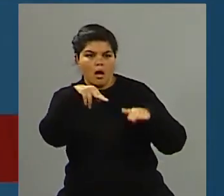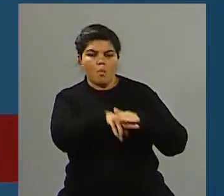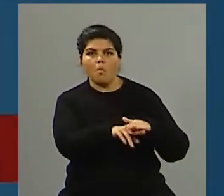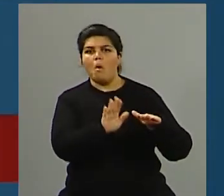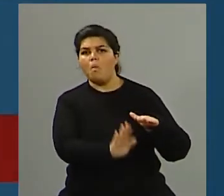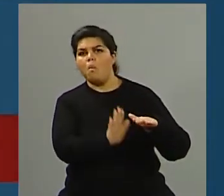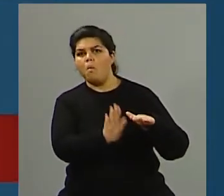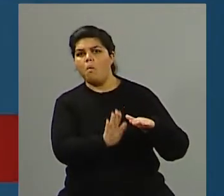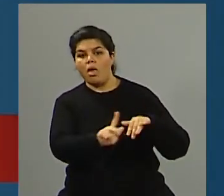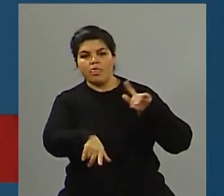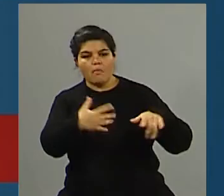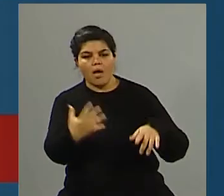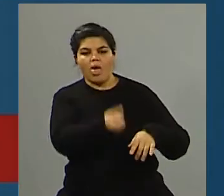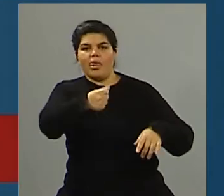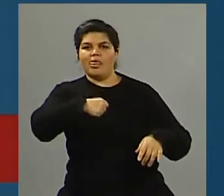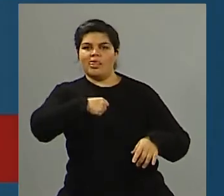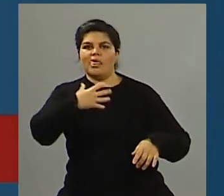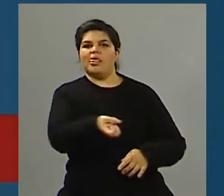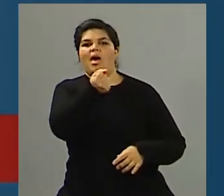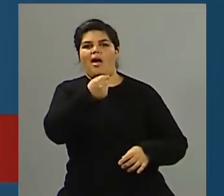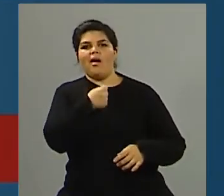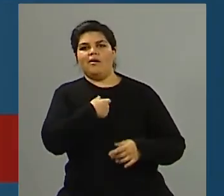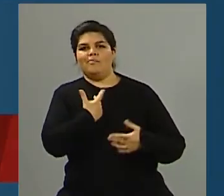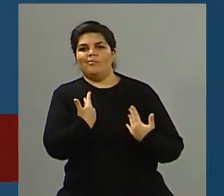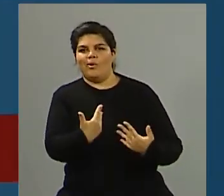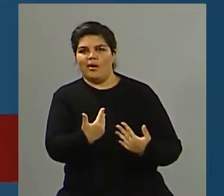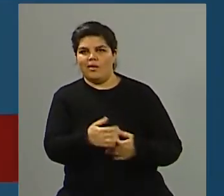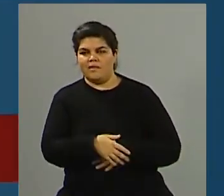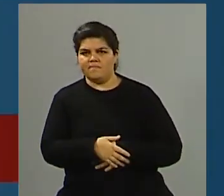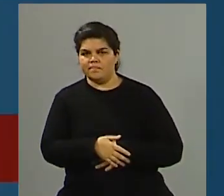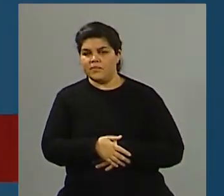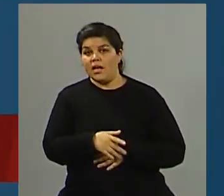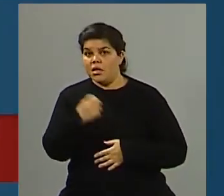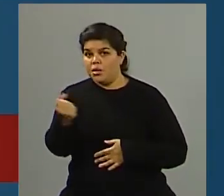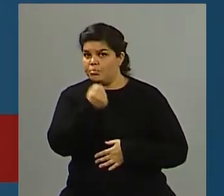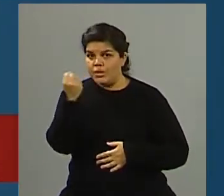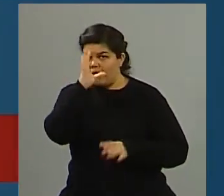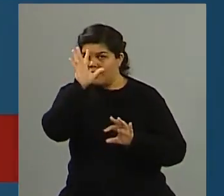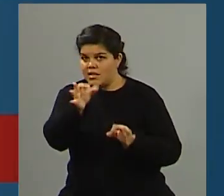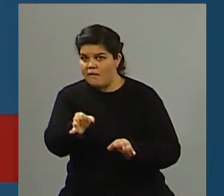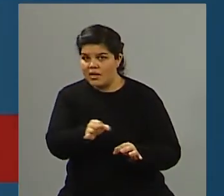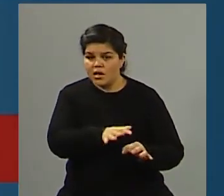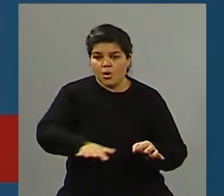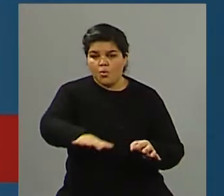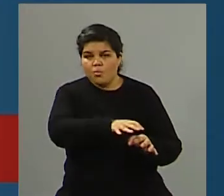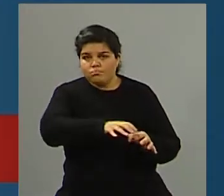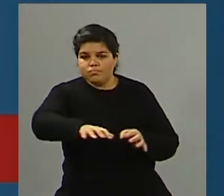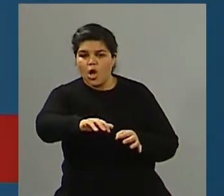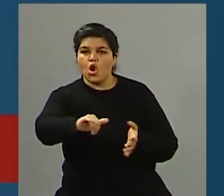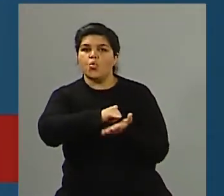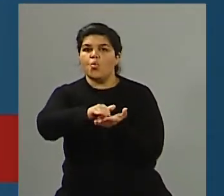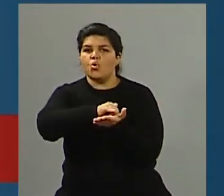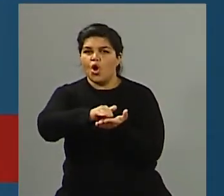pasó, a la hora que pasó, y teniendo en cuenta que Nueva York es una ciudad enteramente de inmigrantes que vienen a trabajar,